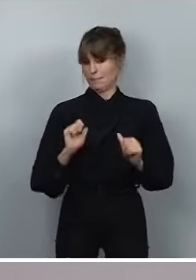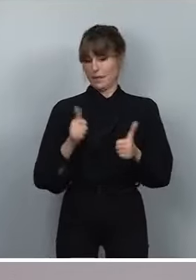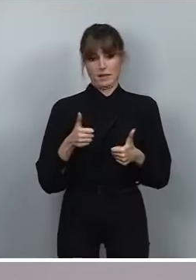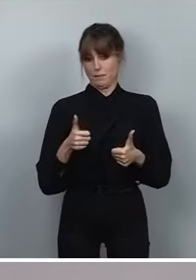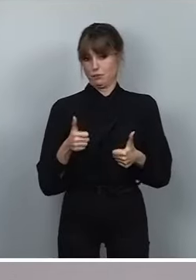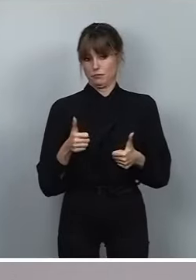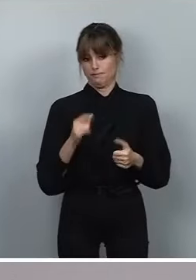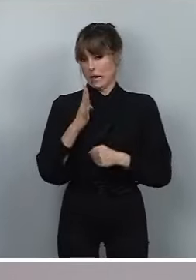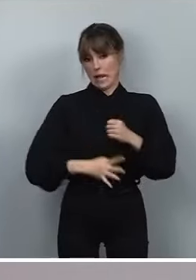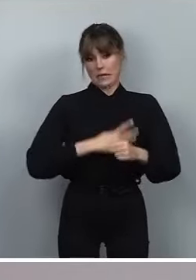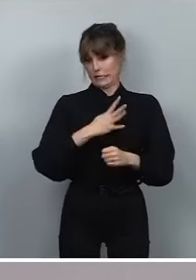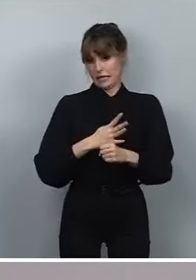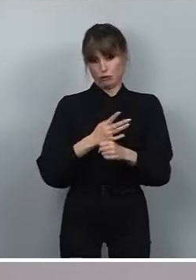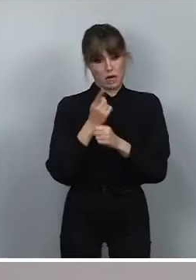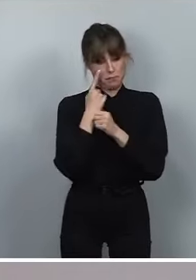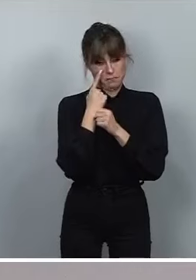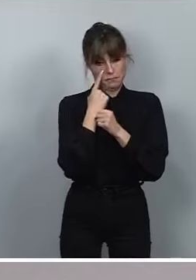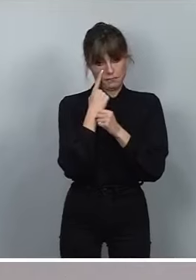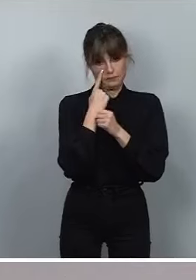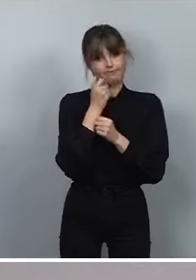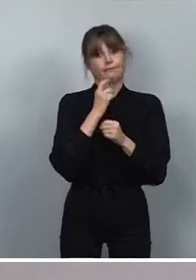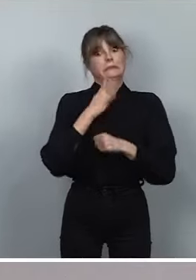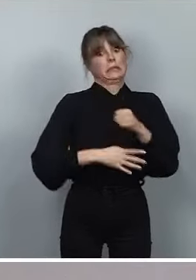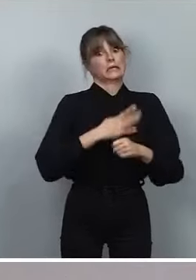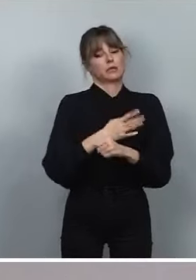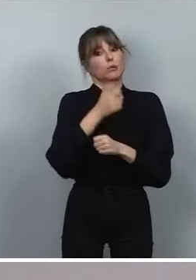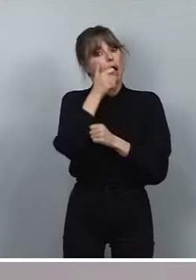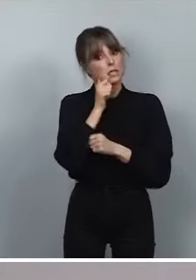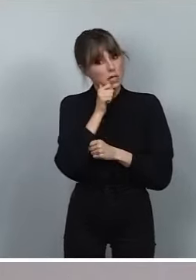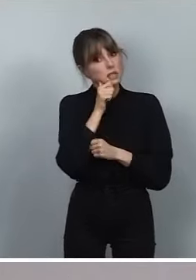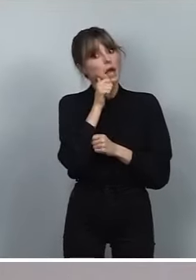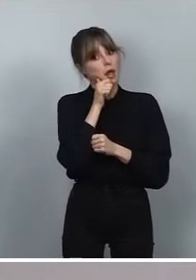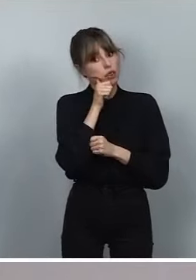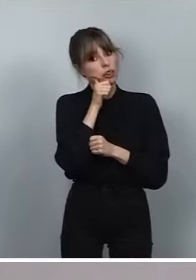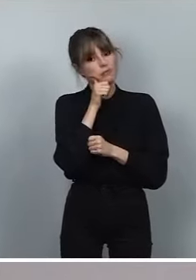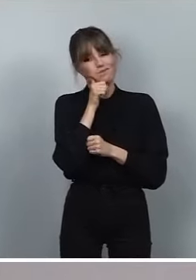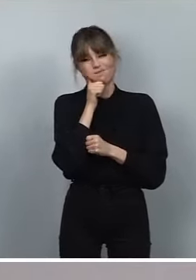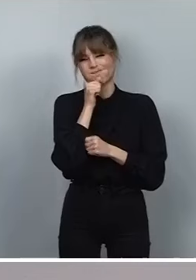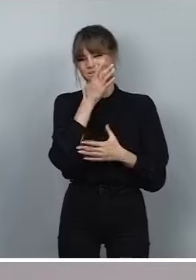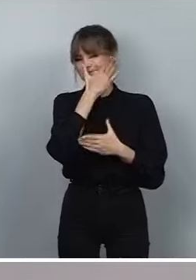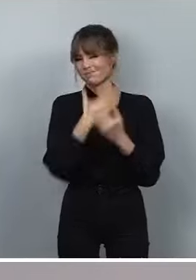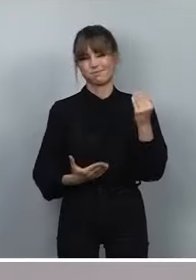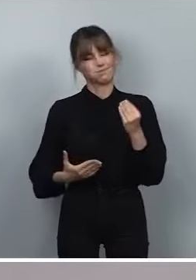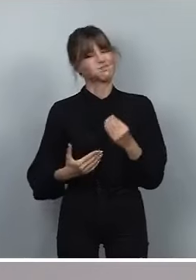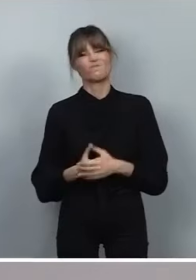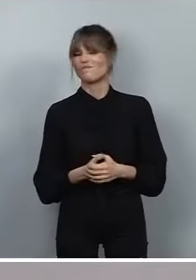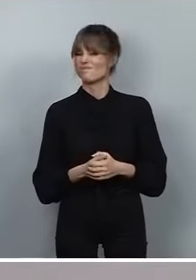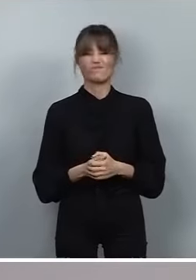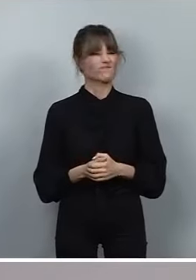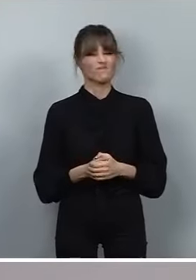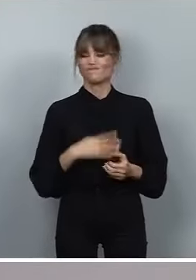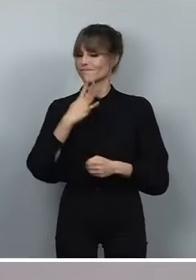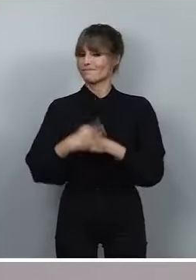legislatura, la legislatura de Sánchez, era una legislatura fallida, era una